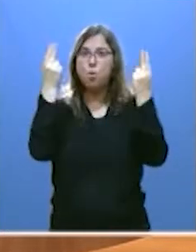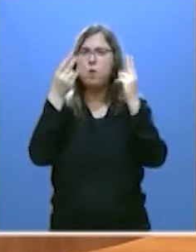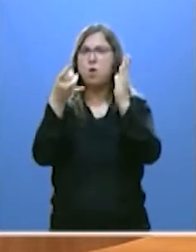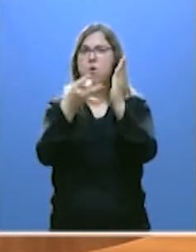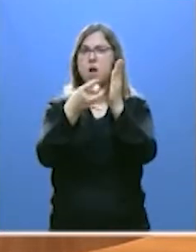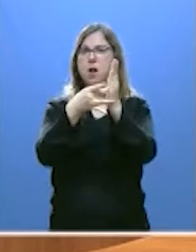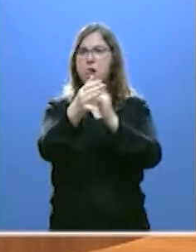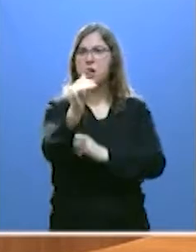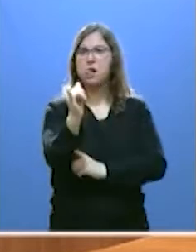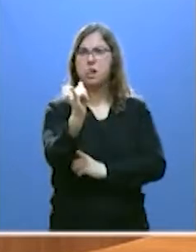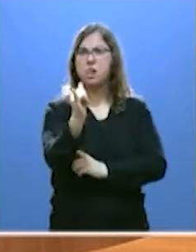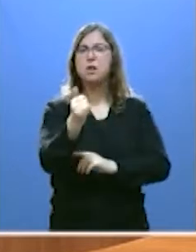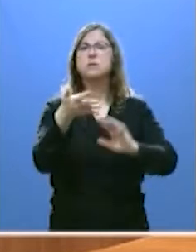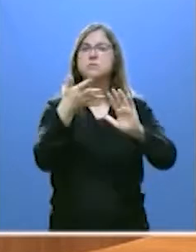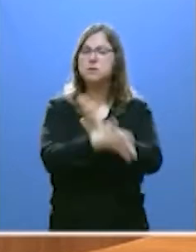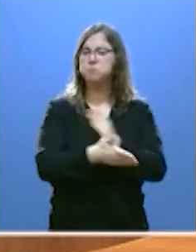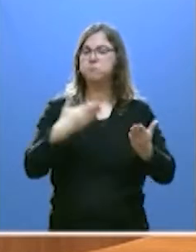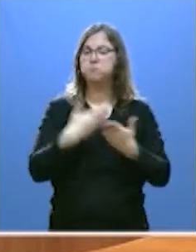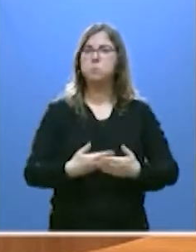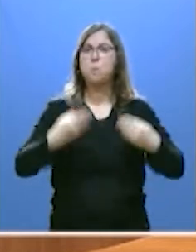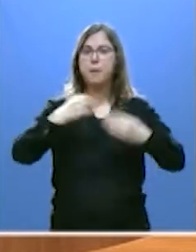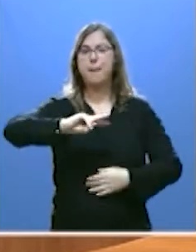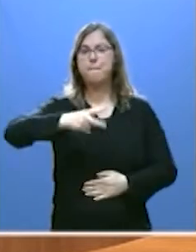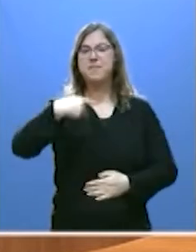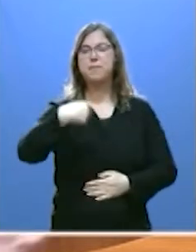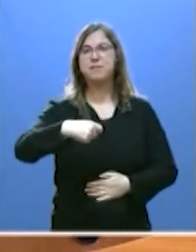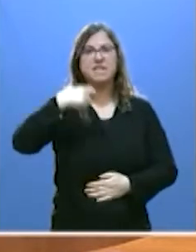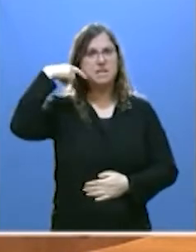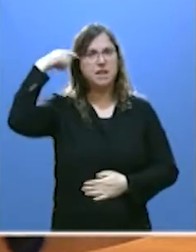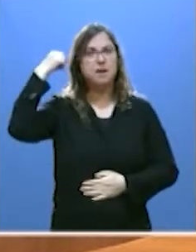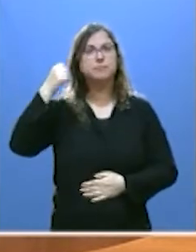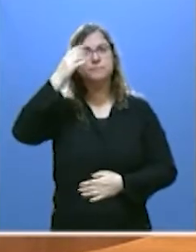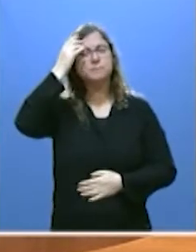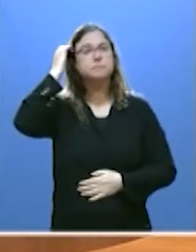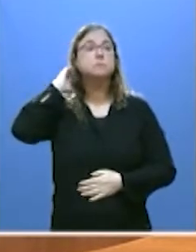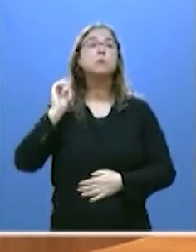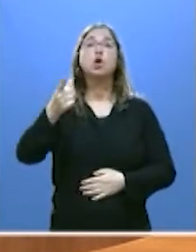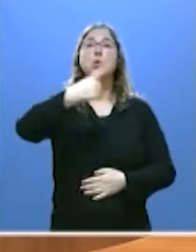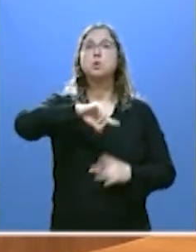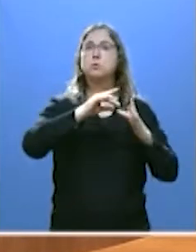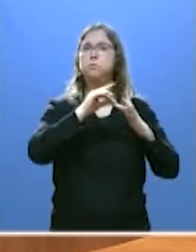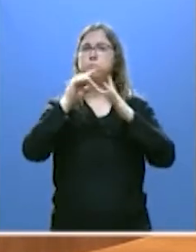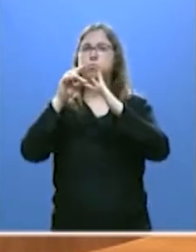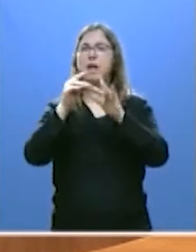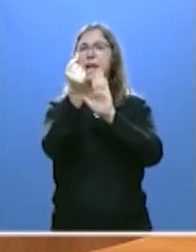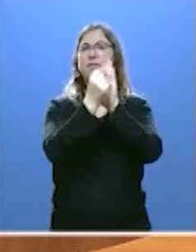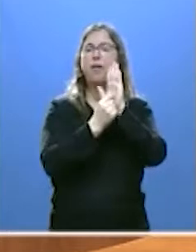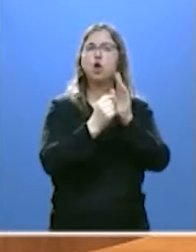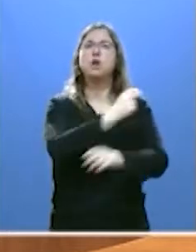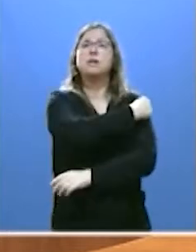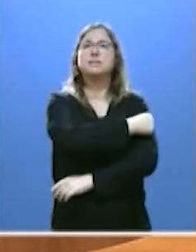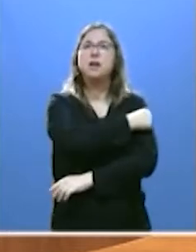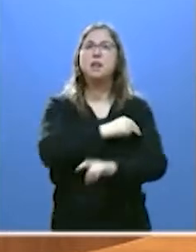explicado con mucha certeza el vicepresidente. Estamos en los puestos de cabeza en los indicadores de sanidad,